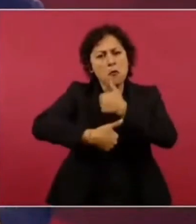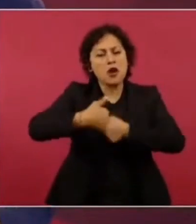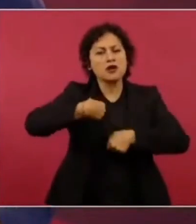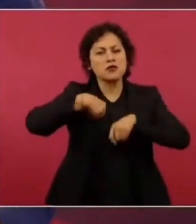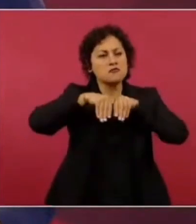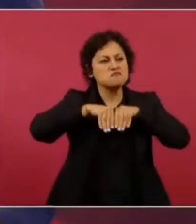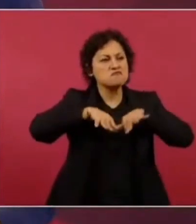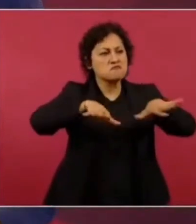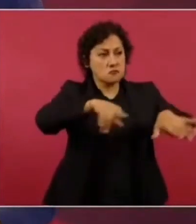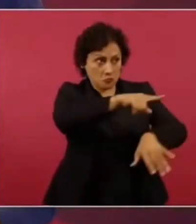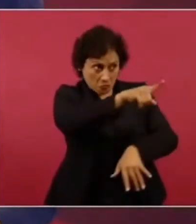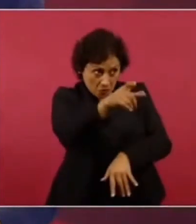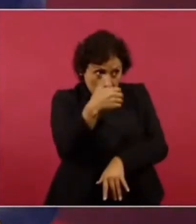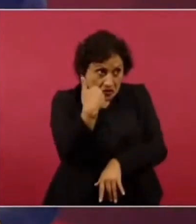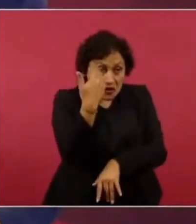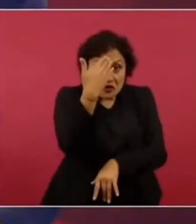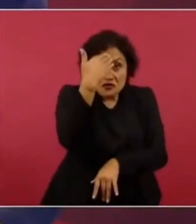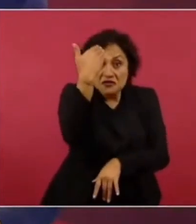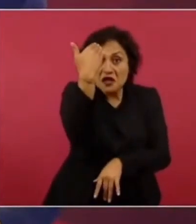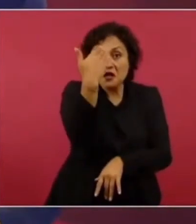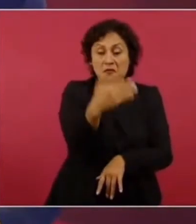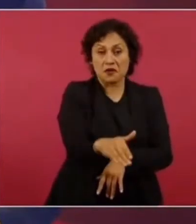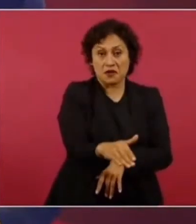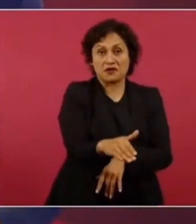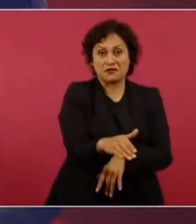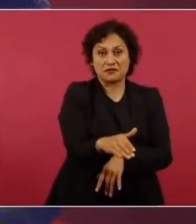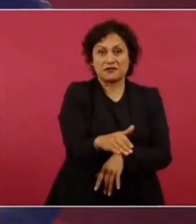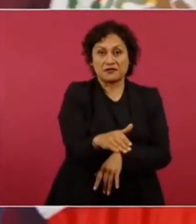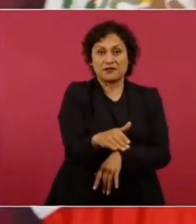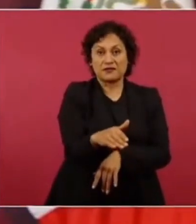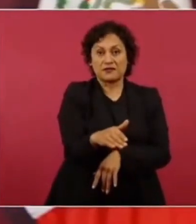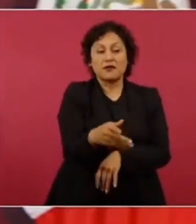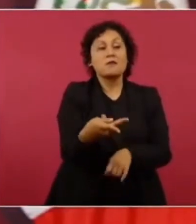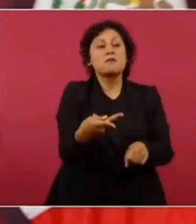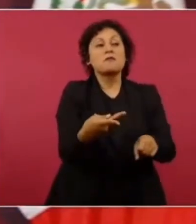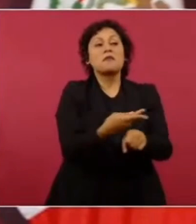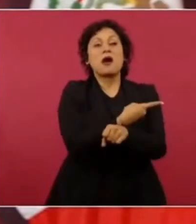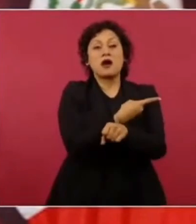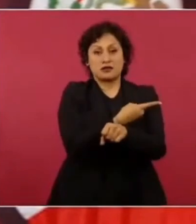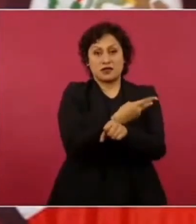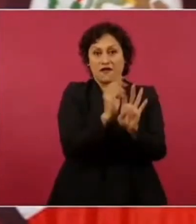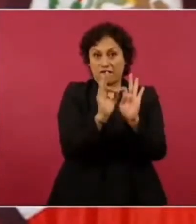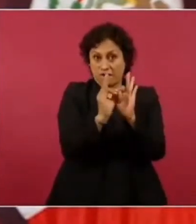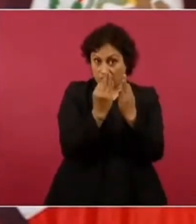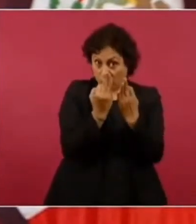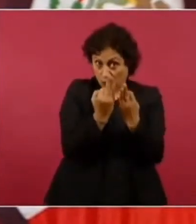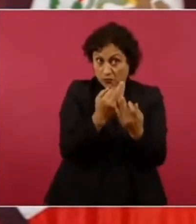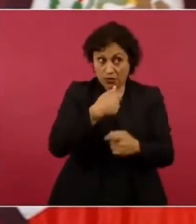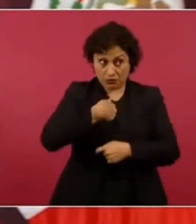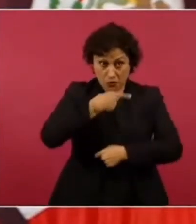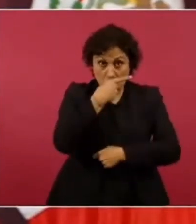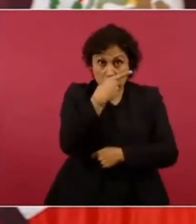quieren saber cuál es el plan y que se los diga en